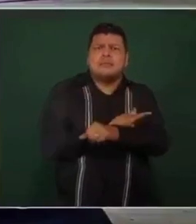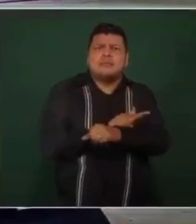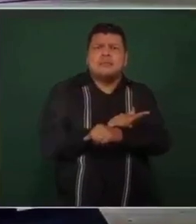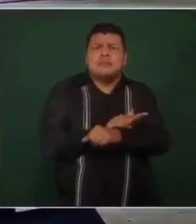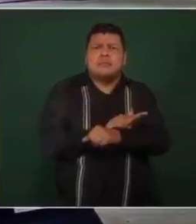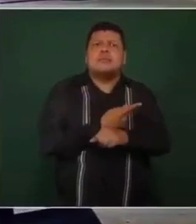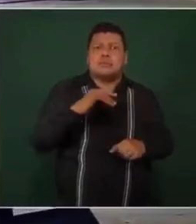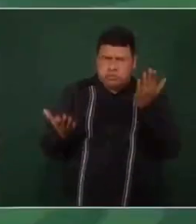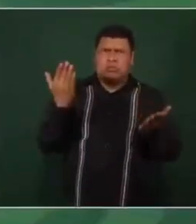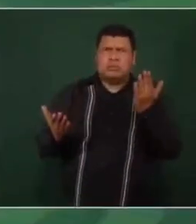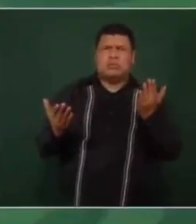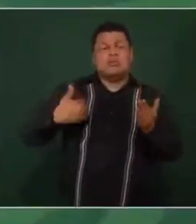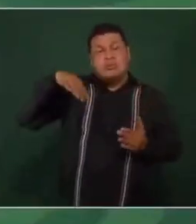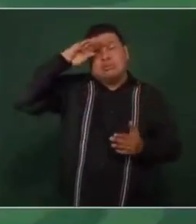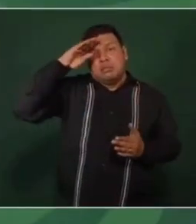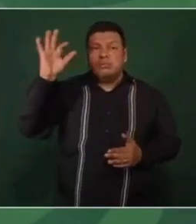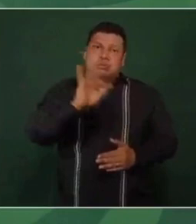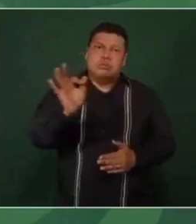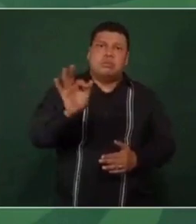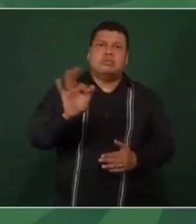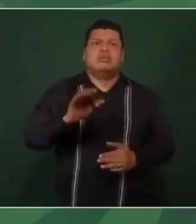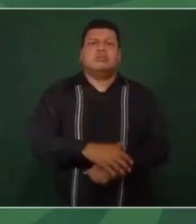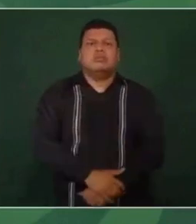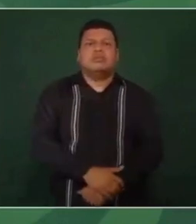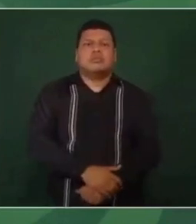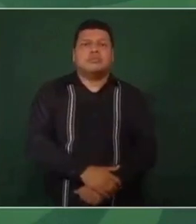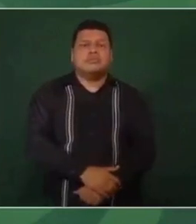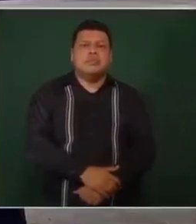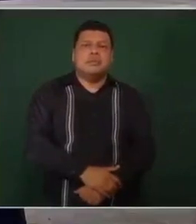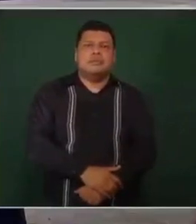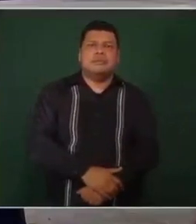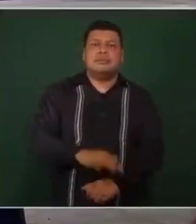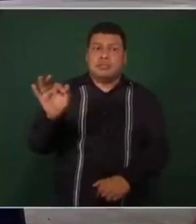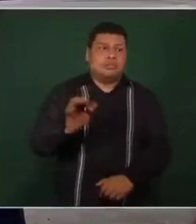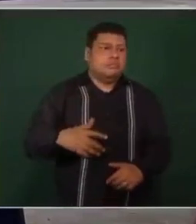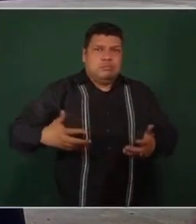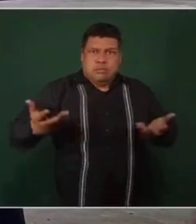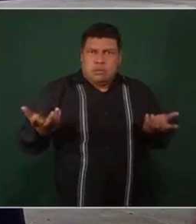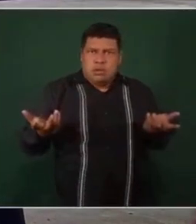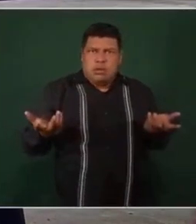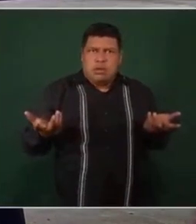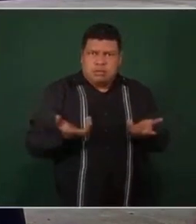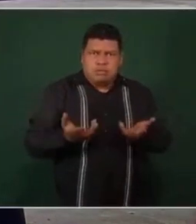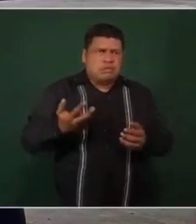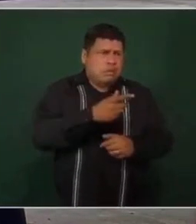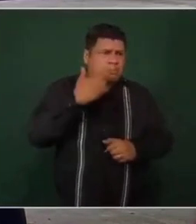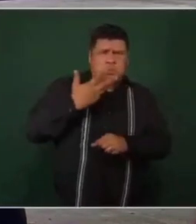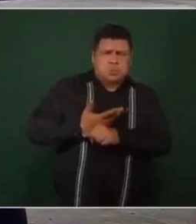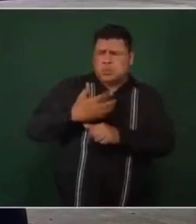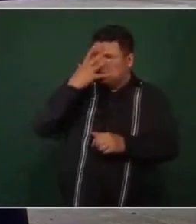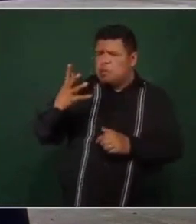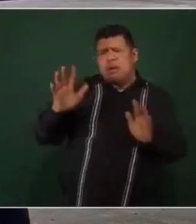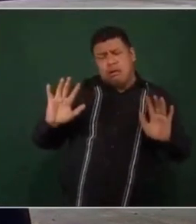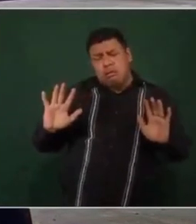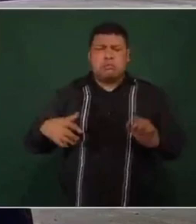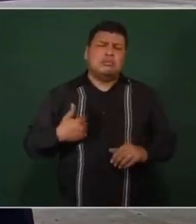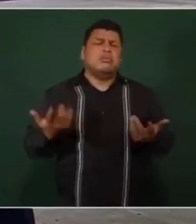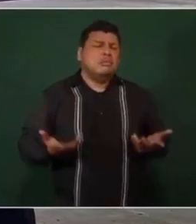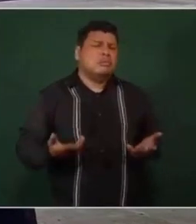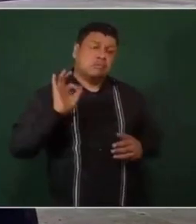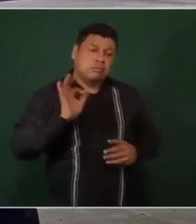pues sí tiene. Yo pensaba que iban a actuar con responsabilidad y que